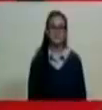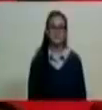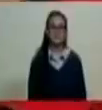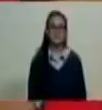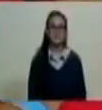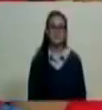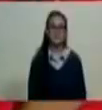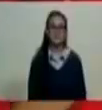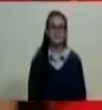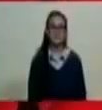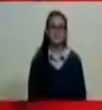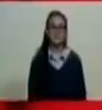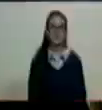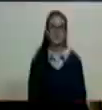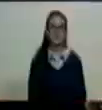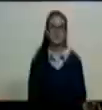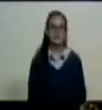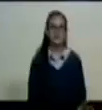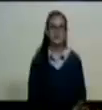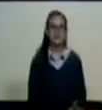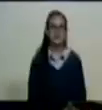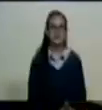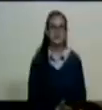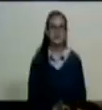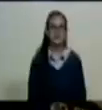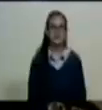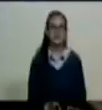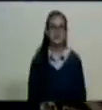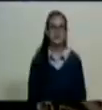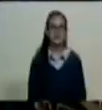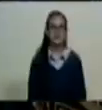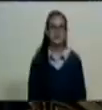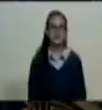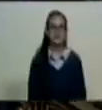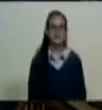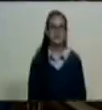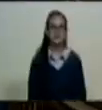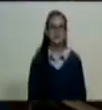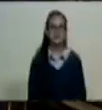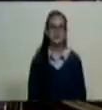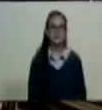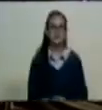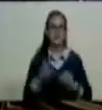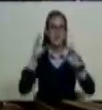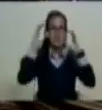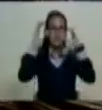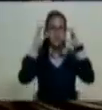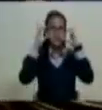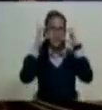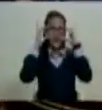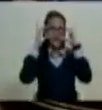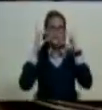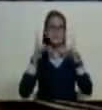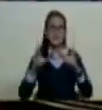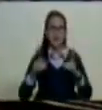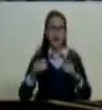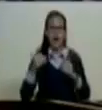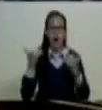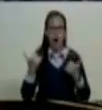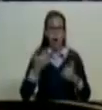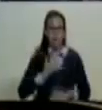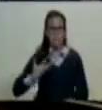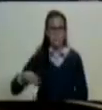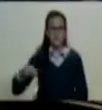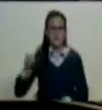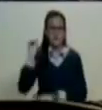¡Vale el El presidente de la paz, Delcy Rodríguez, que ahora asuma las riendas de